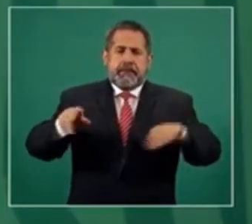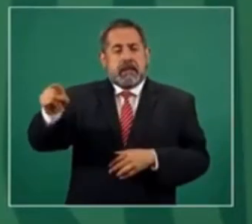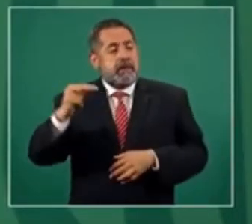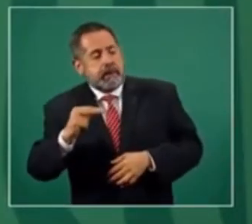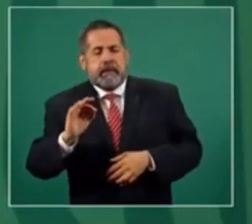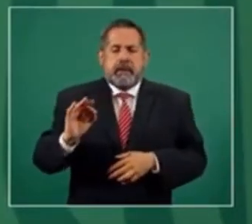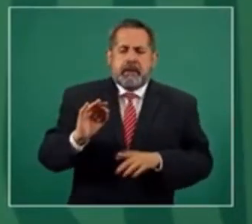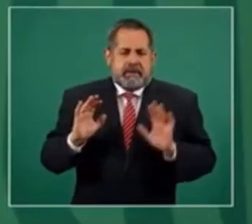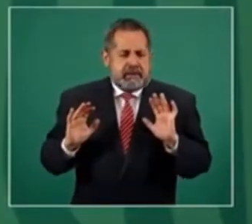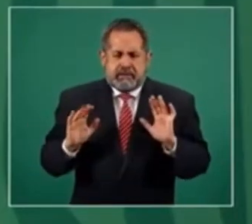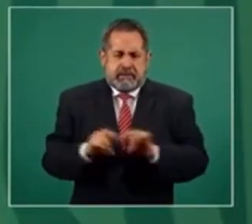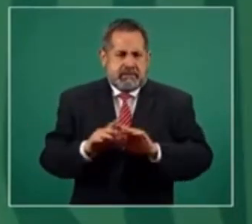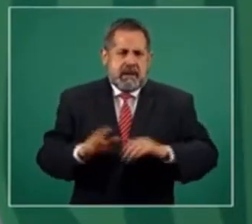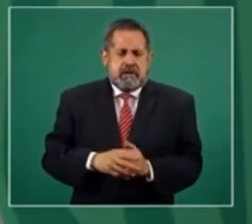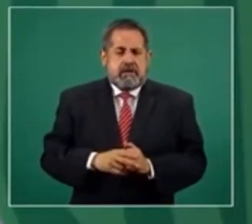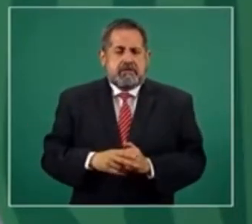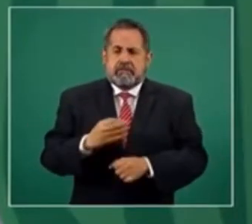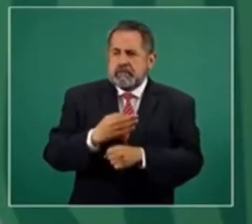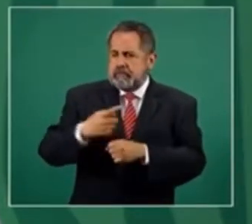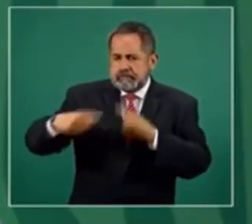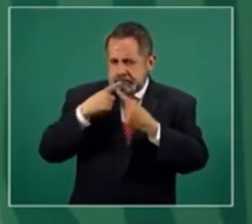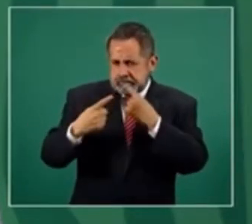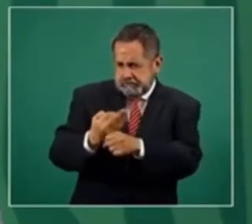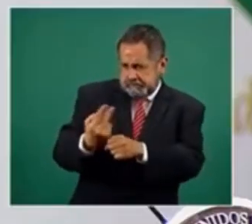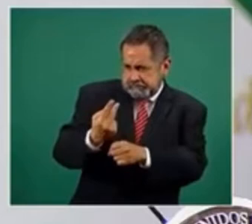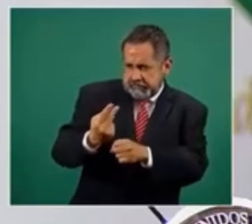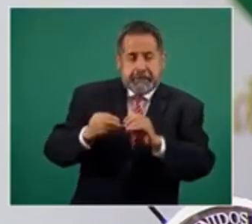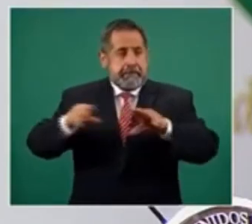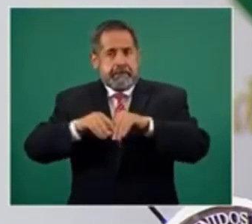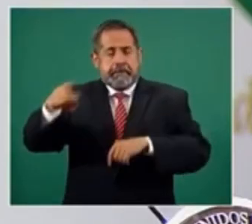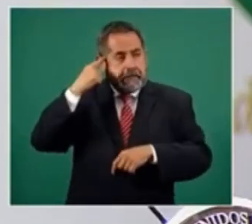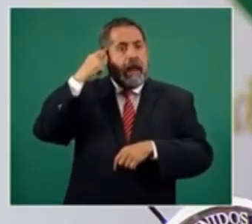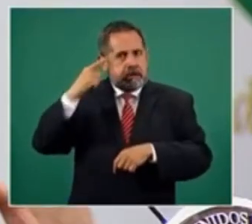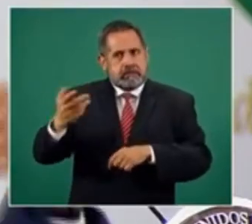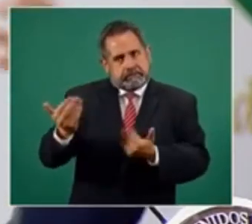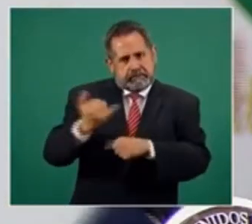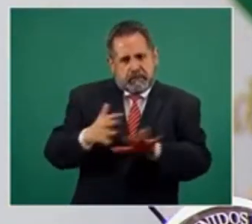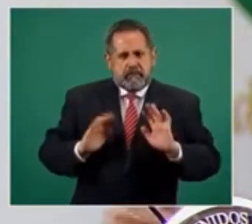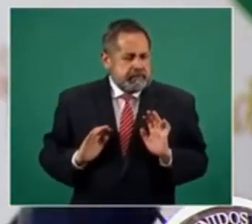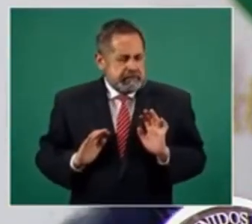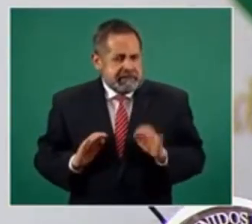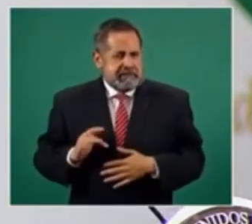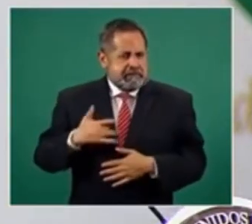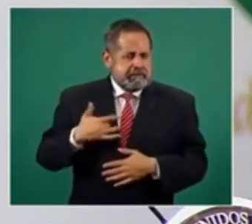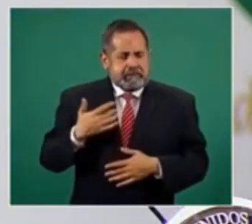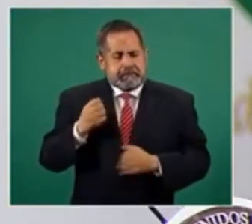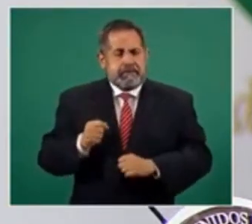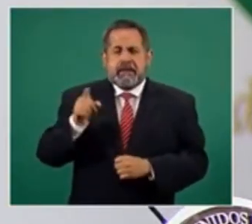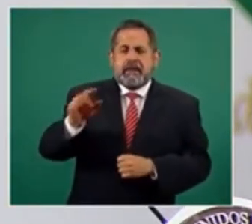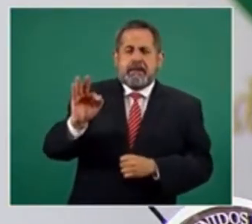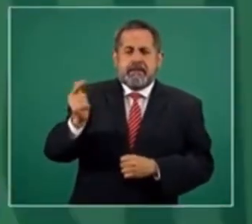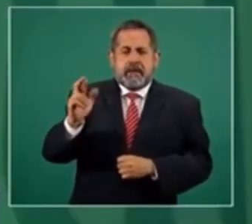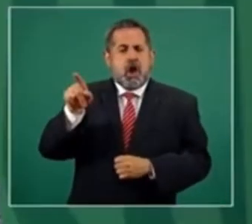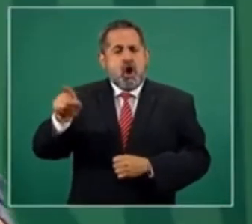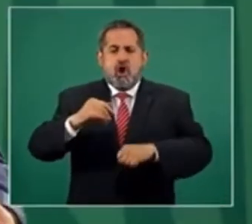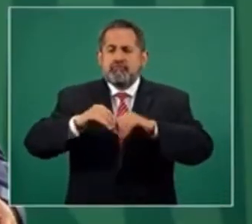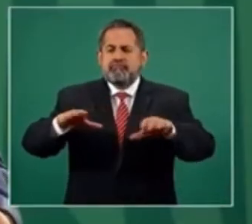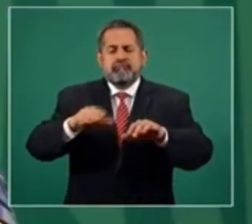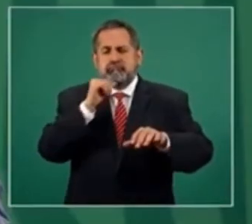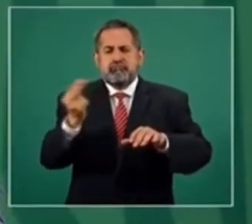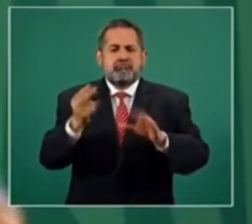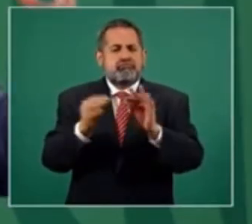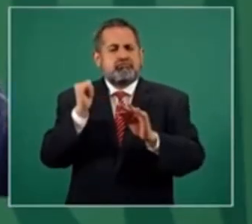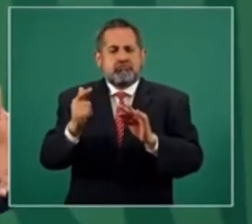expresando, o con este diálogo que tenemos, yo estoy seguro que la Fiscalía va a responder sin